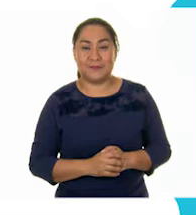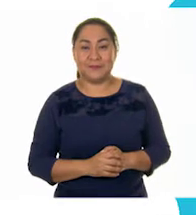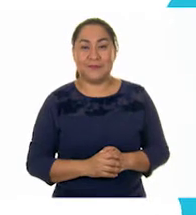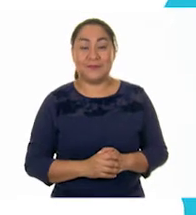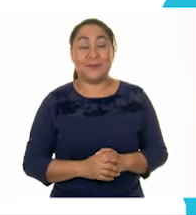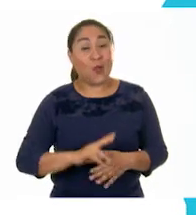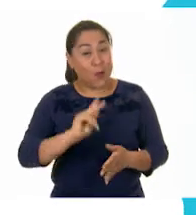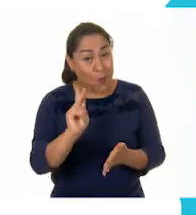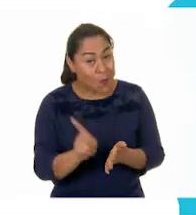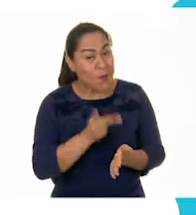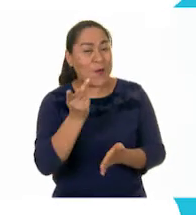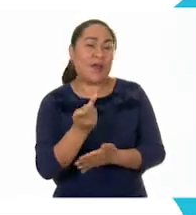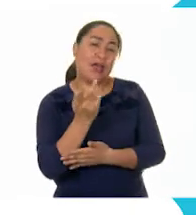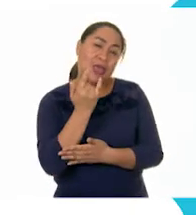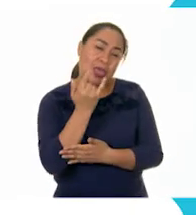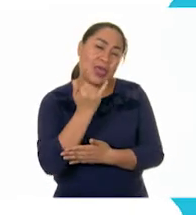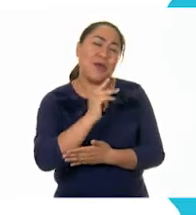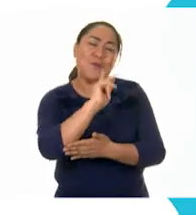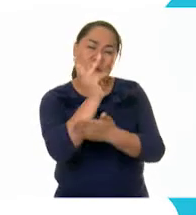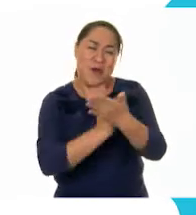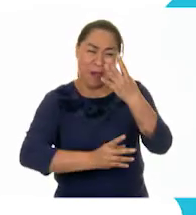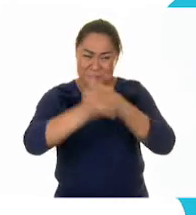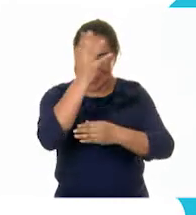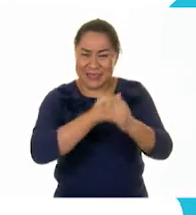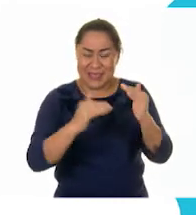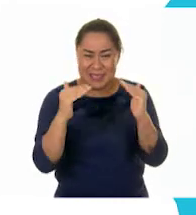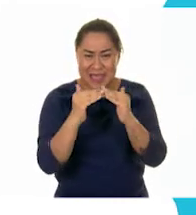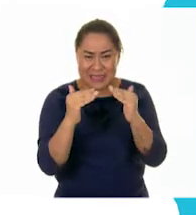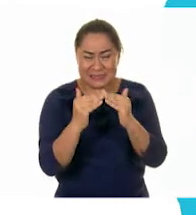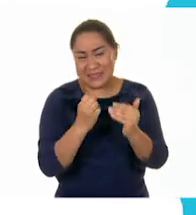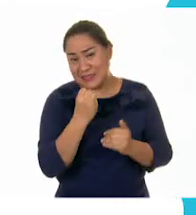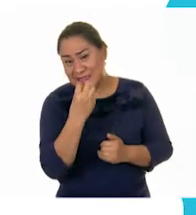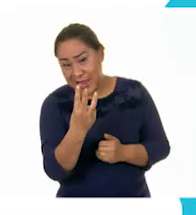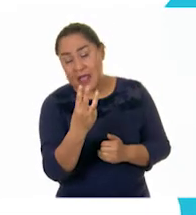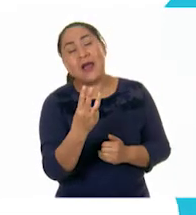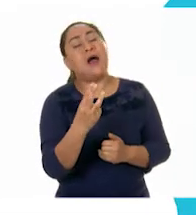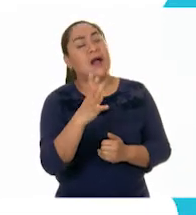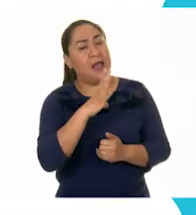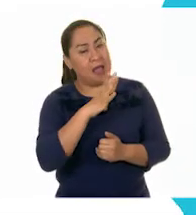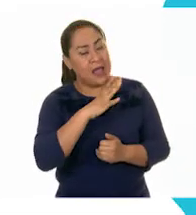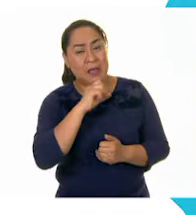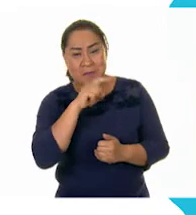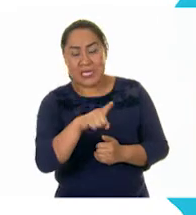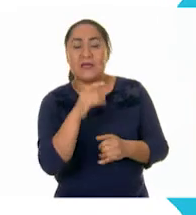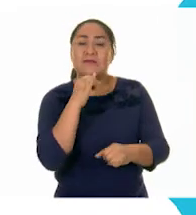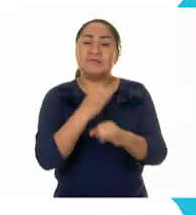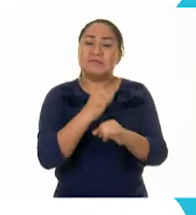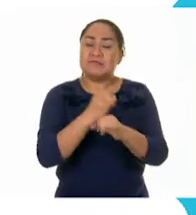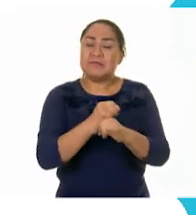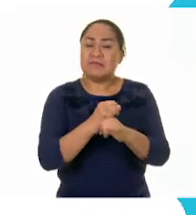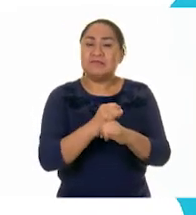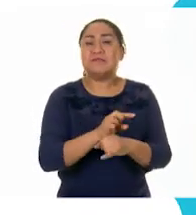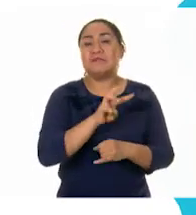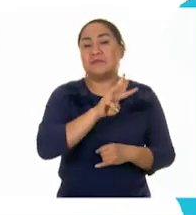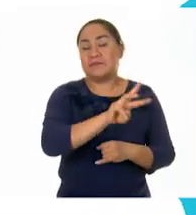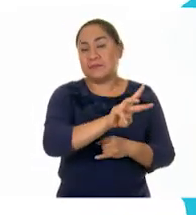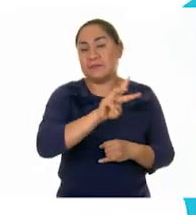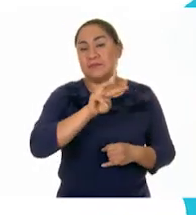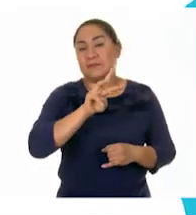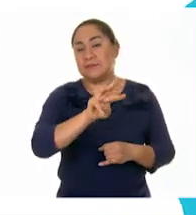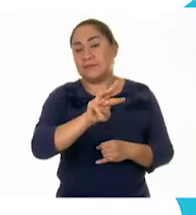Si quieres volver a ver los programas de Aprende en Casa 3, los puedes encontrar en la siguiente liga.